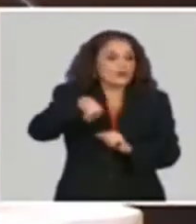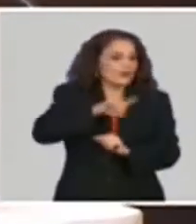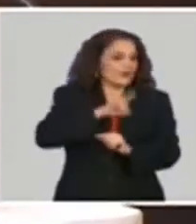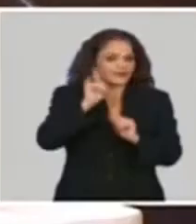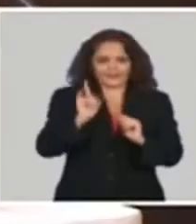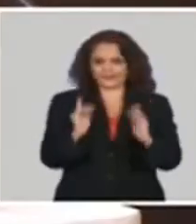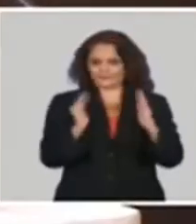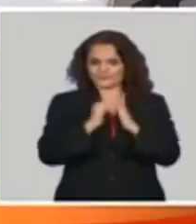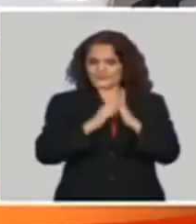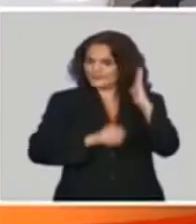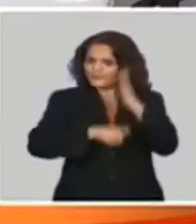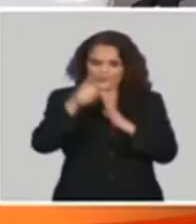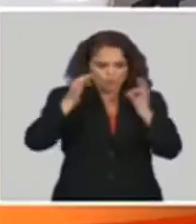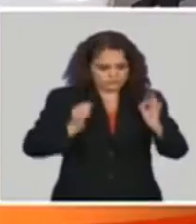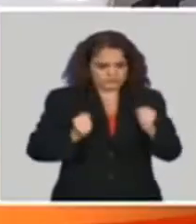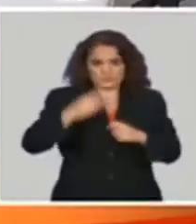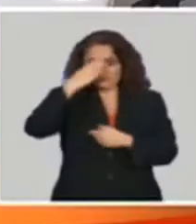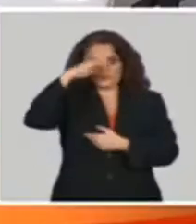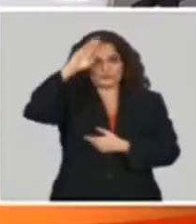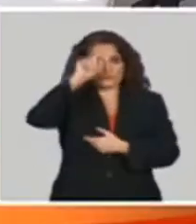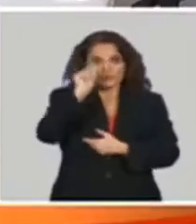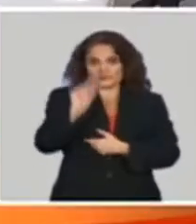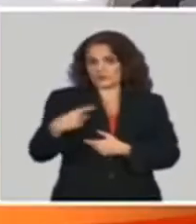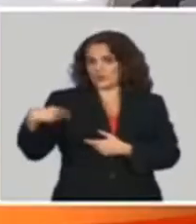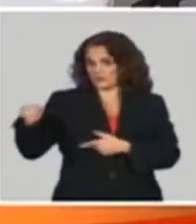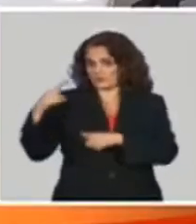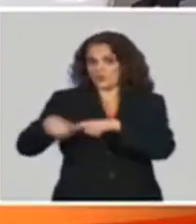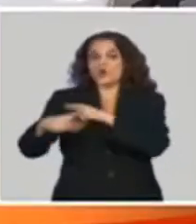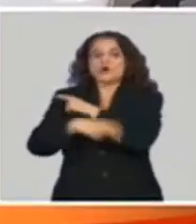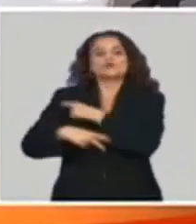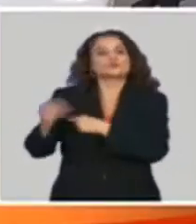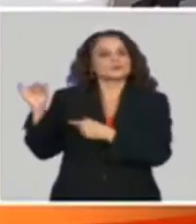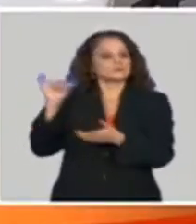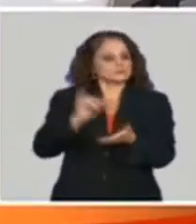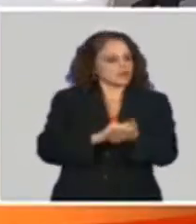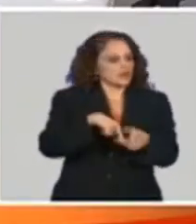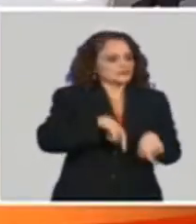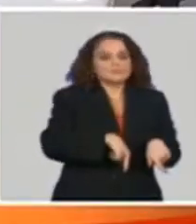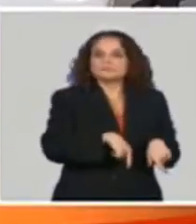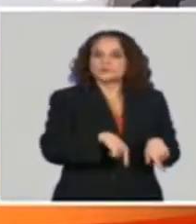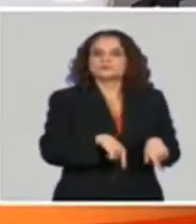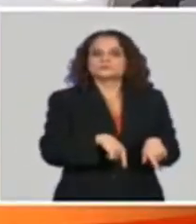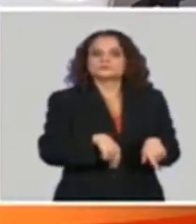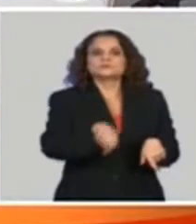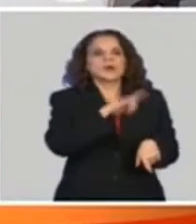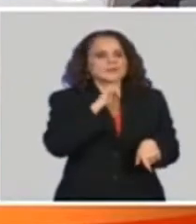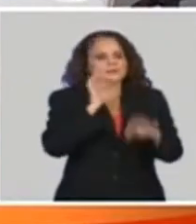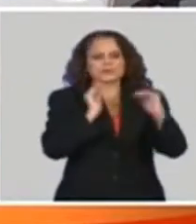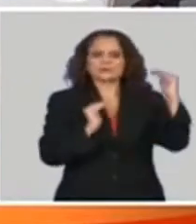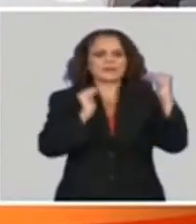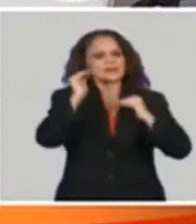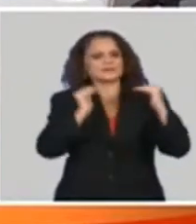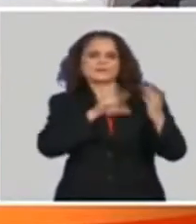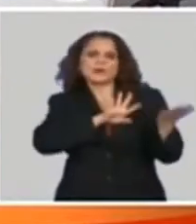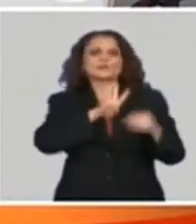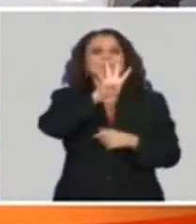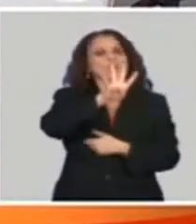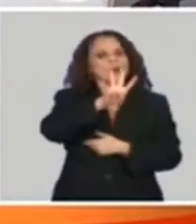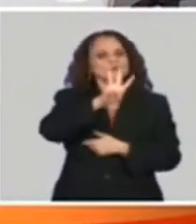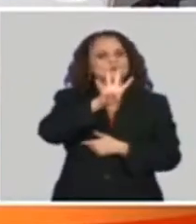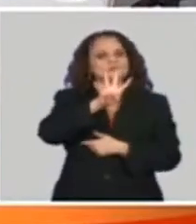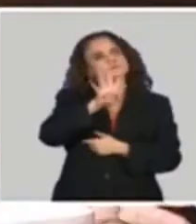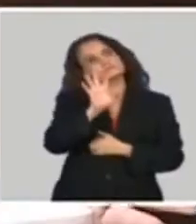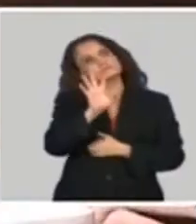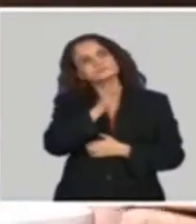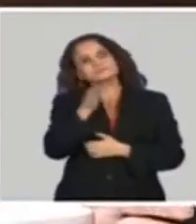reajustado las tarifas arancelarias que tenemos hoy establecidas del 100 y 200 por ciento. En el nuevo escenario serán del 4 y del 8 por ciento,